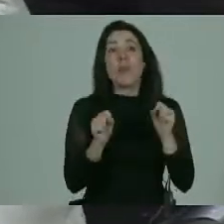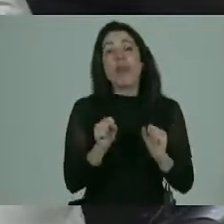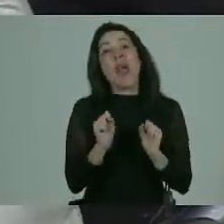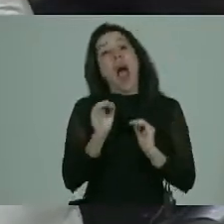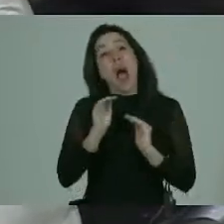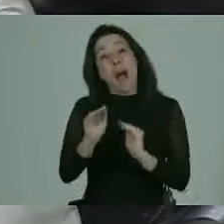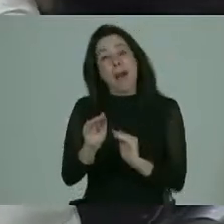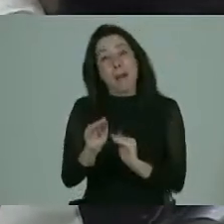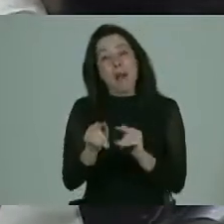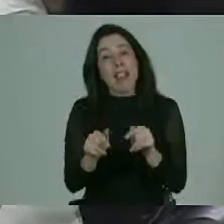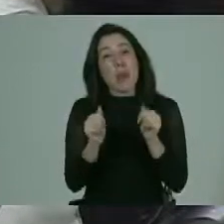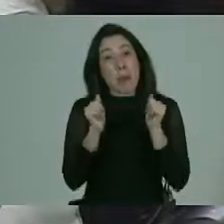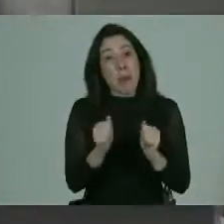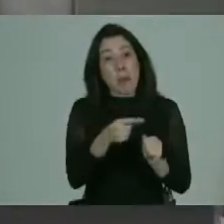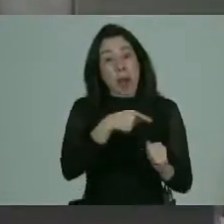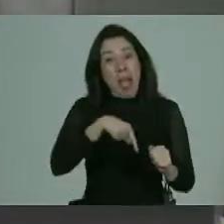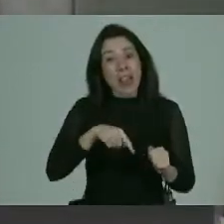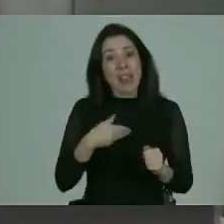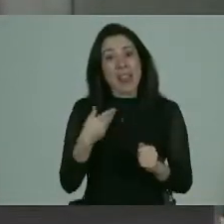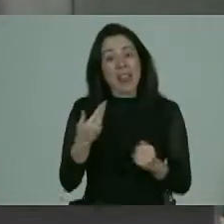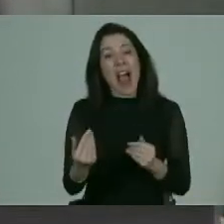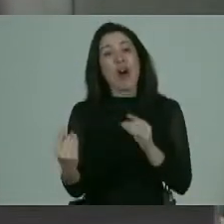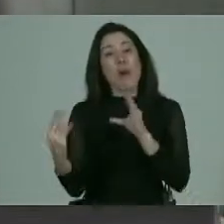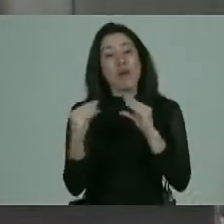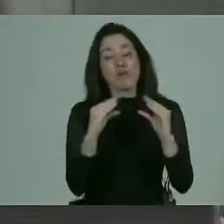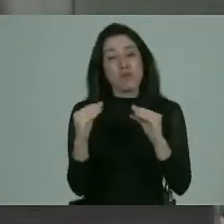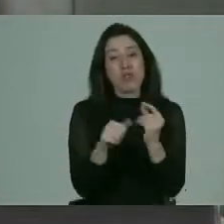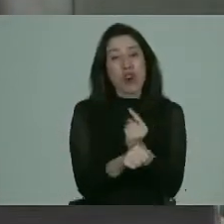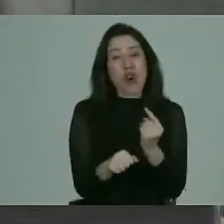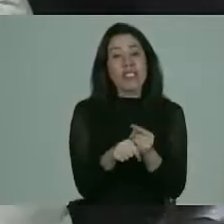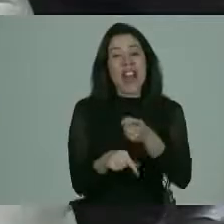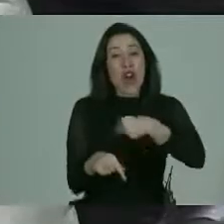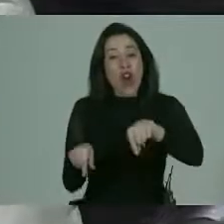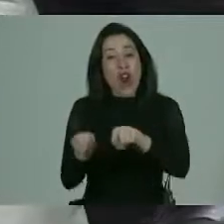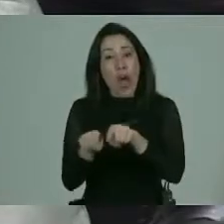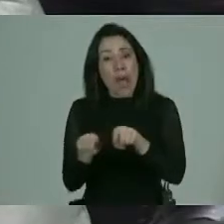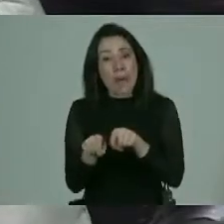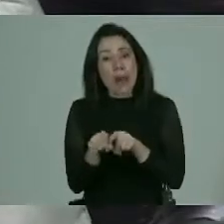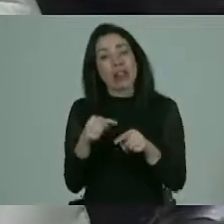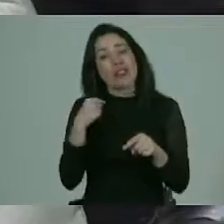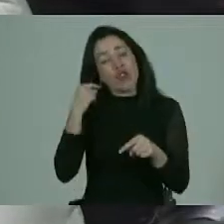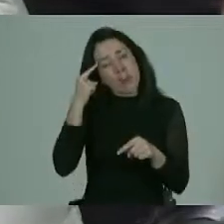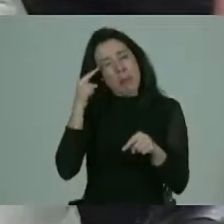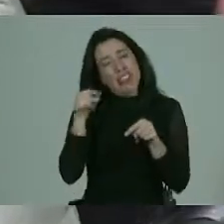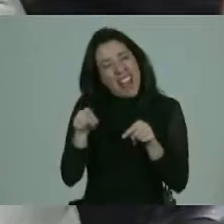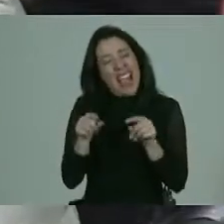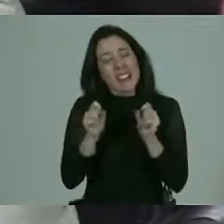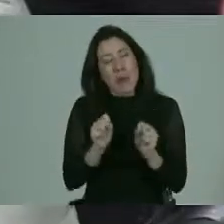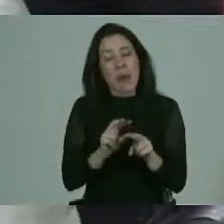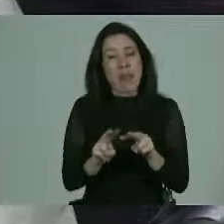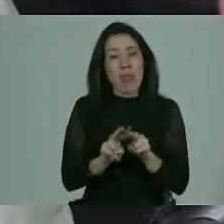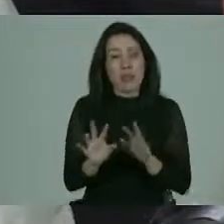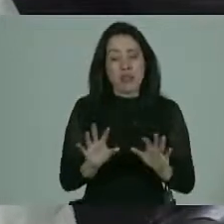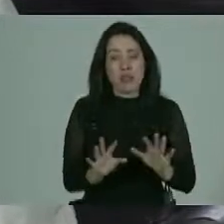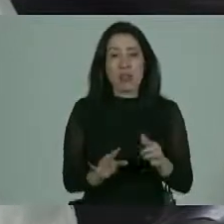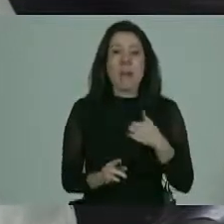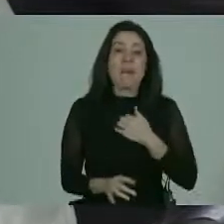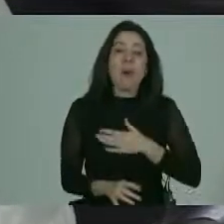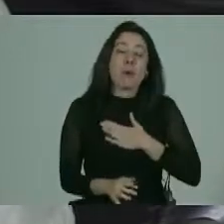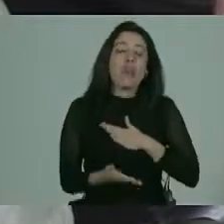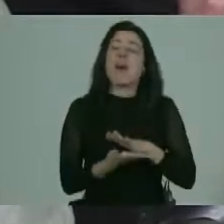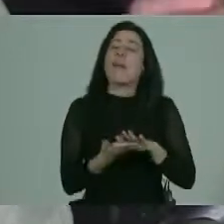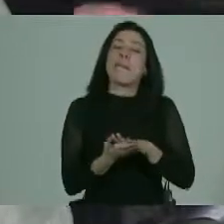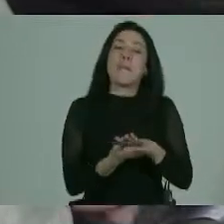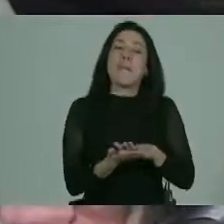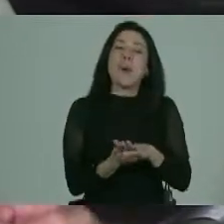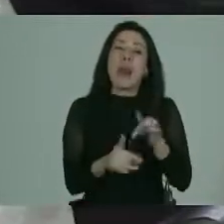aliados que ellos podrían generar esos diálogos con sus propios hermanos yo creo que por ahí va la cosa ahora a mí me encantaría que por